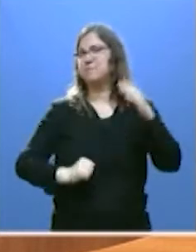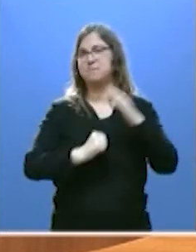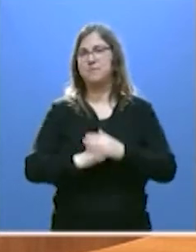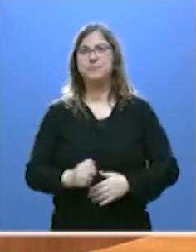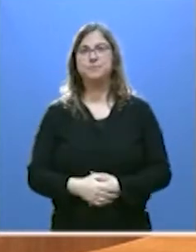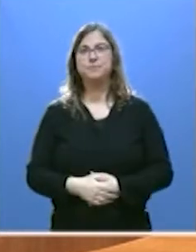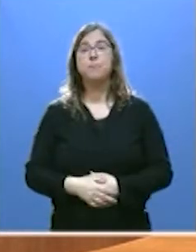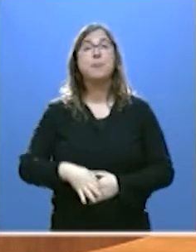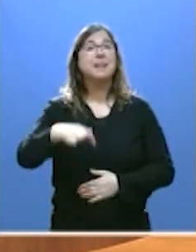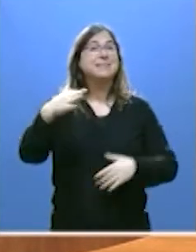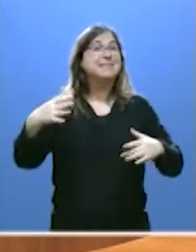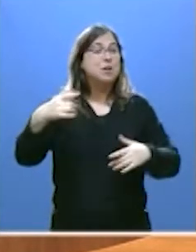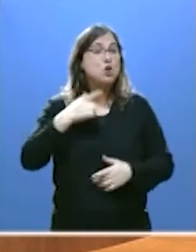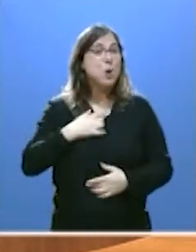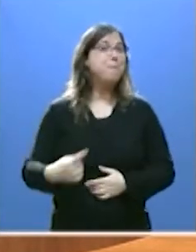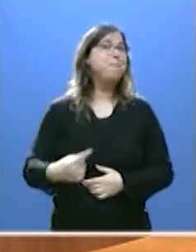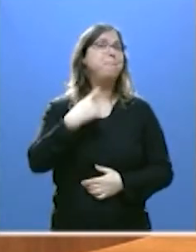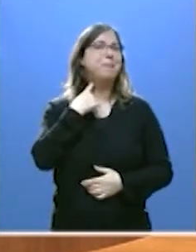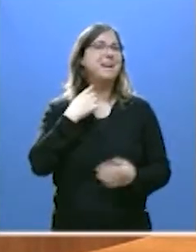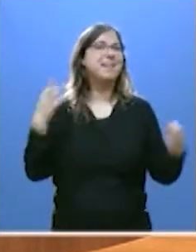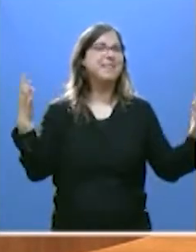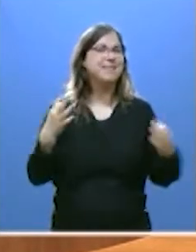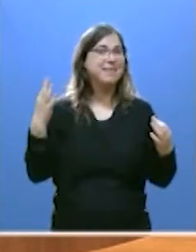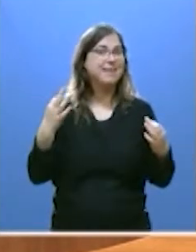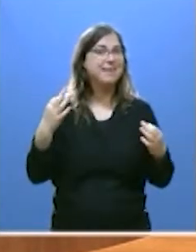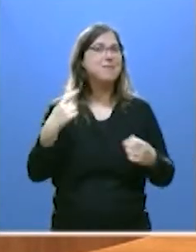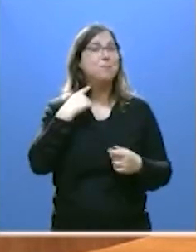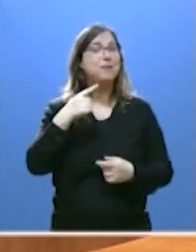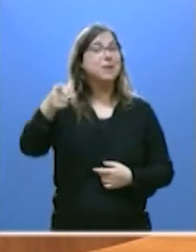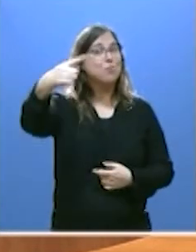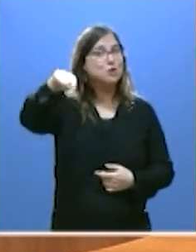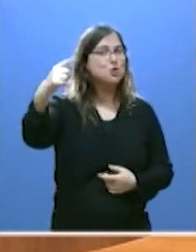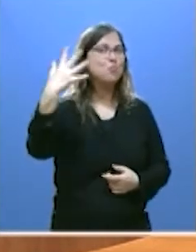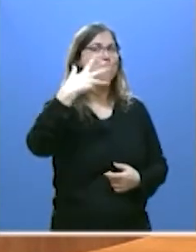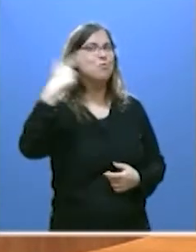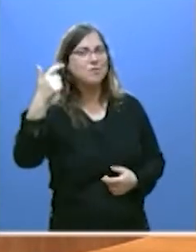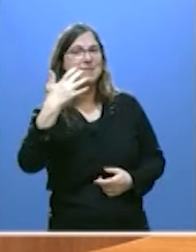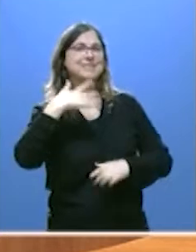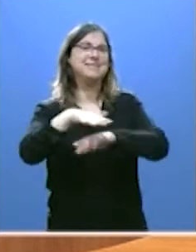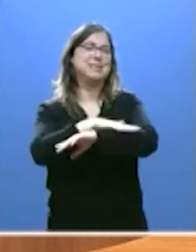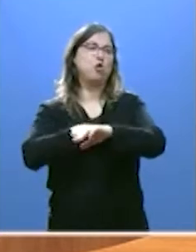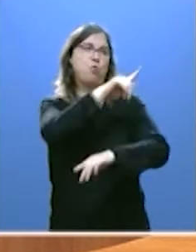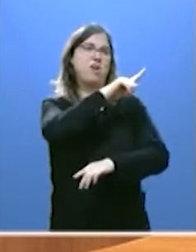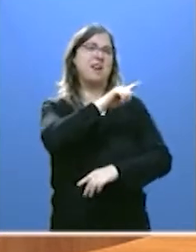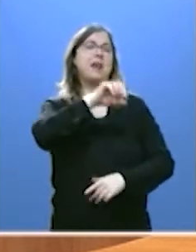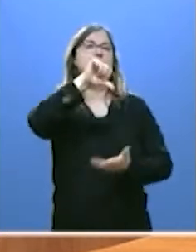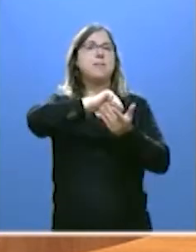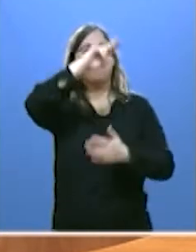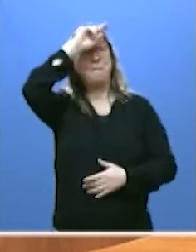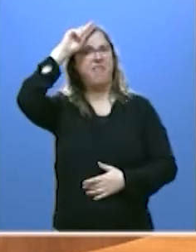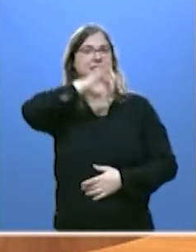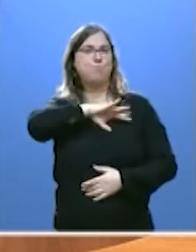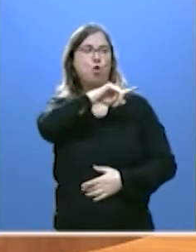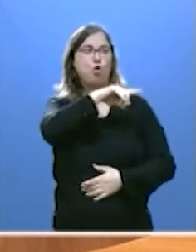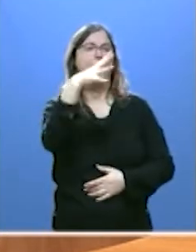Los únicos trenes que hemos perdido son los que ustedes nos han quitado cuando gobiernan en Moncloa. Esa es la